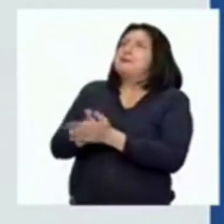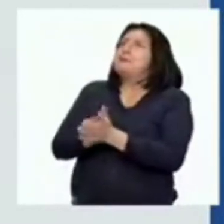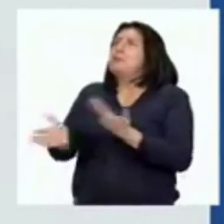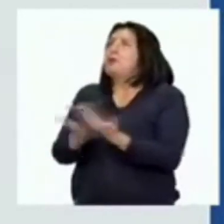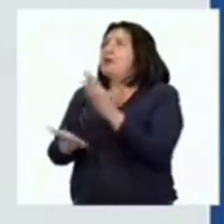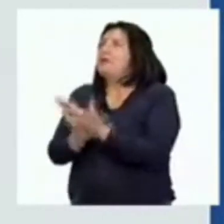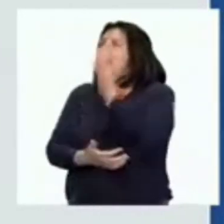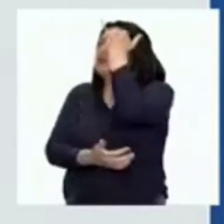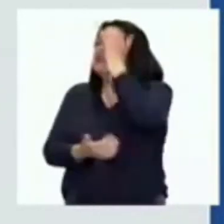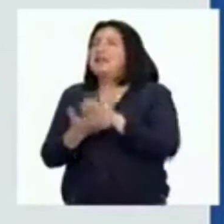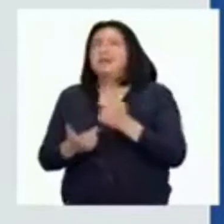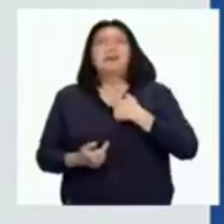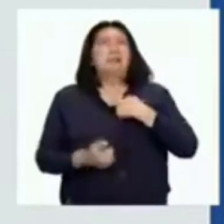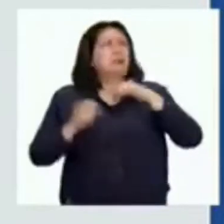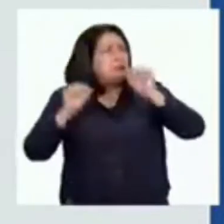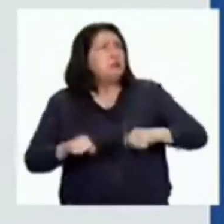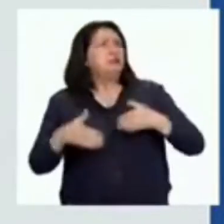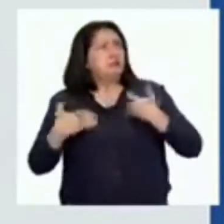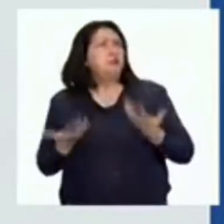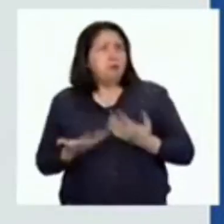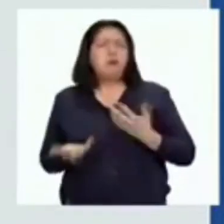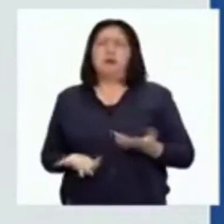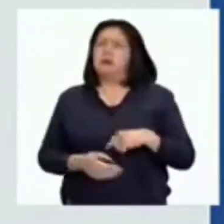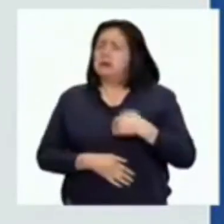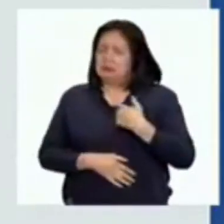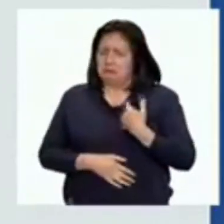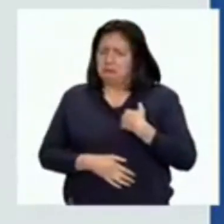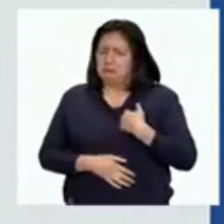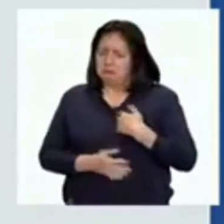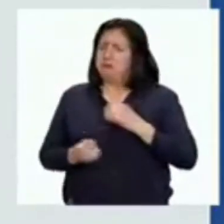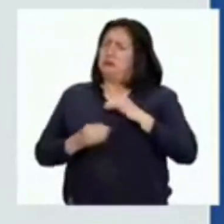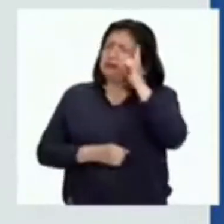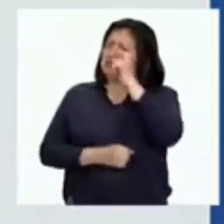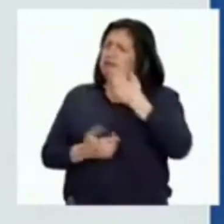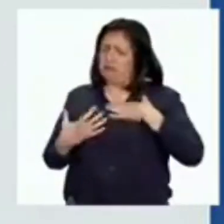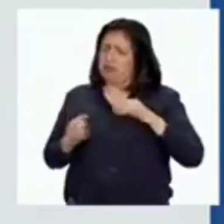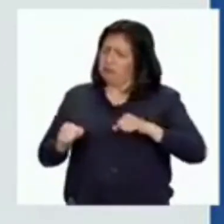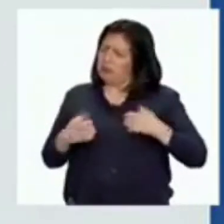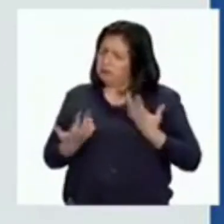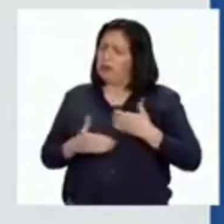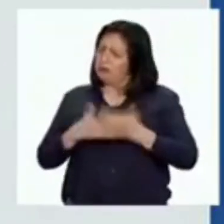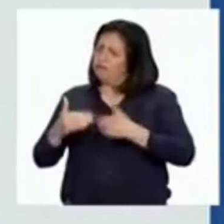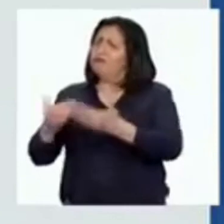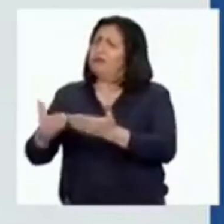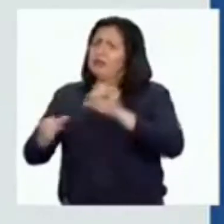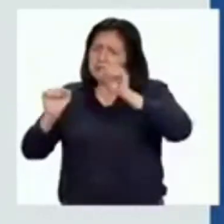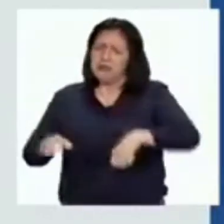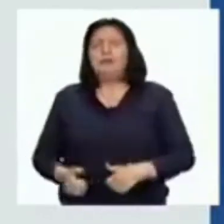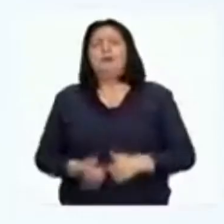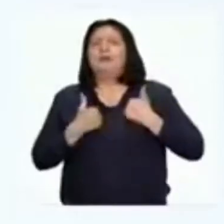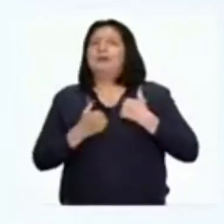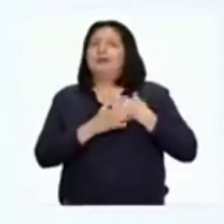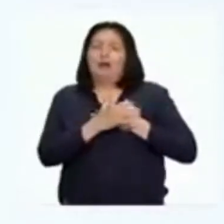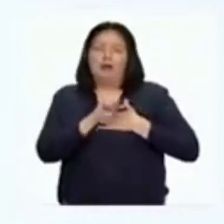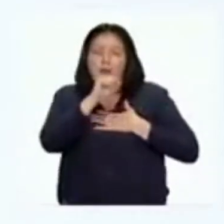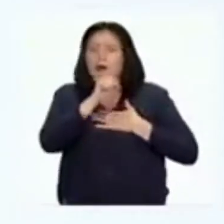pensamiento. Él sentía que podía hacerle frente a la dificultad que le había tocado y aún así cumplir su sueño de vivir su pasión.